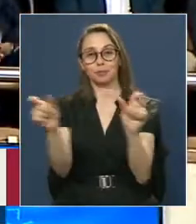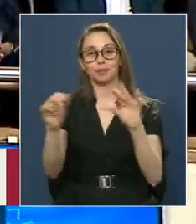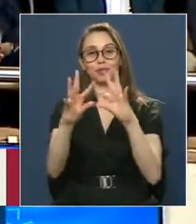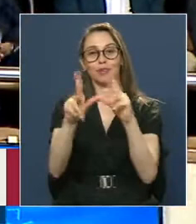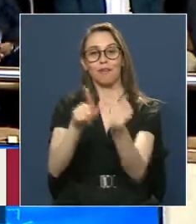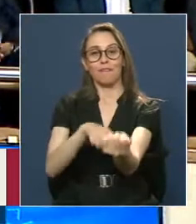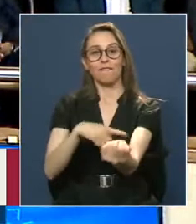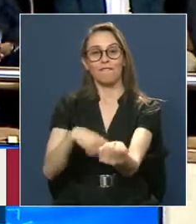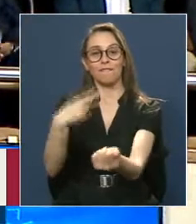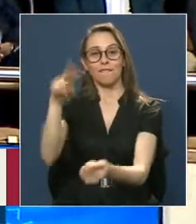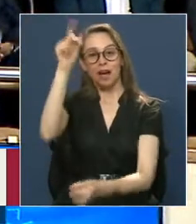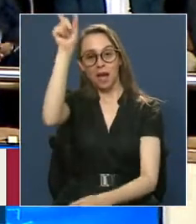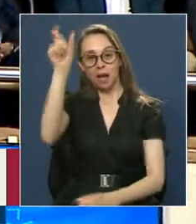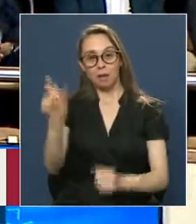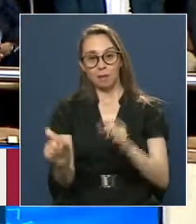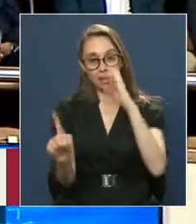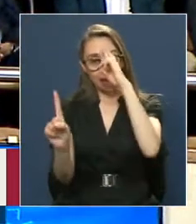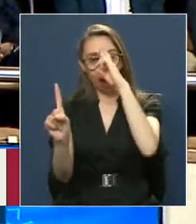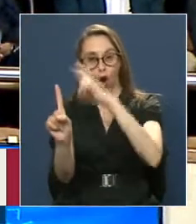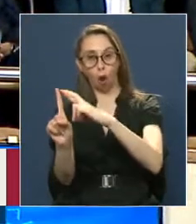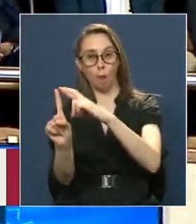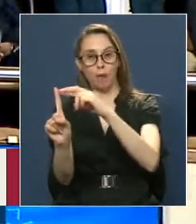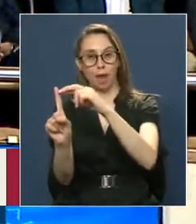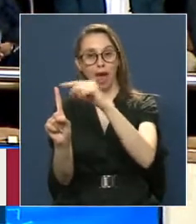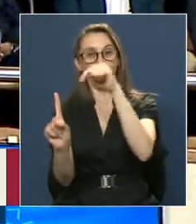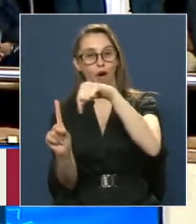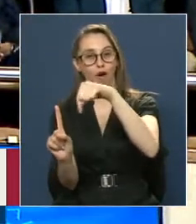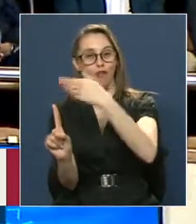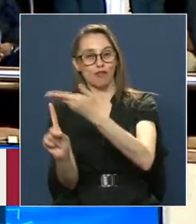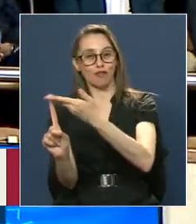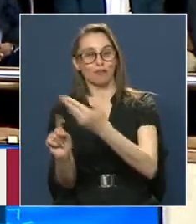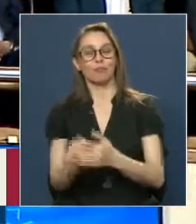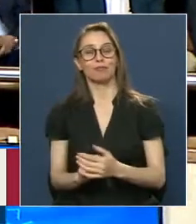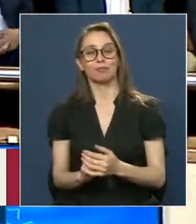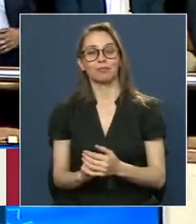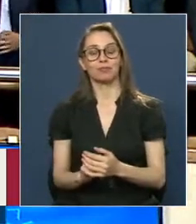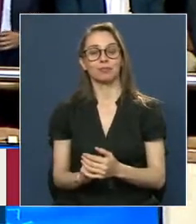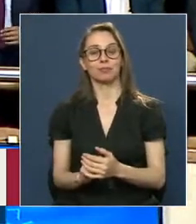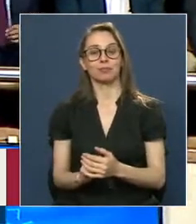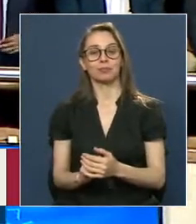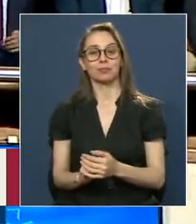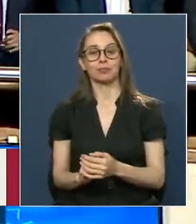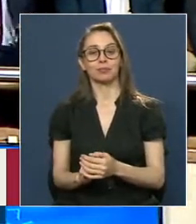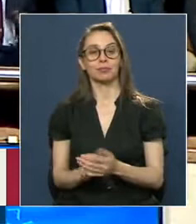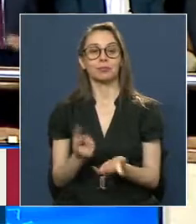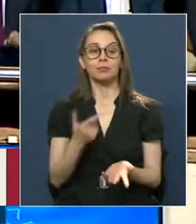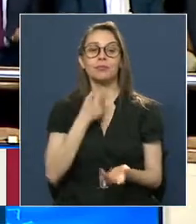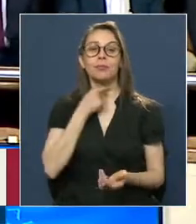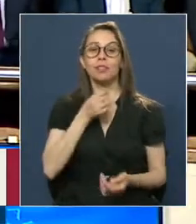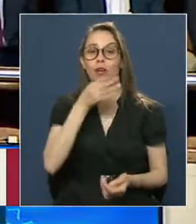Del homenajeado de hoy Y quiero comentarles que